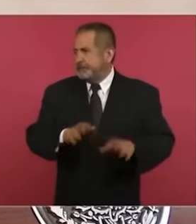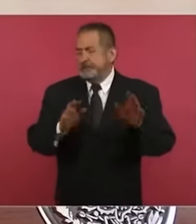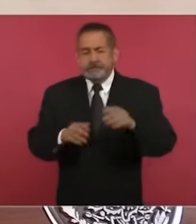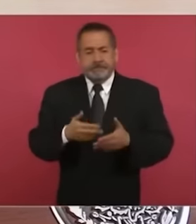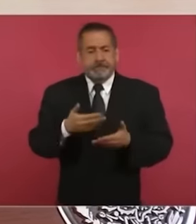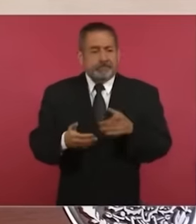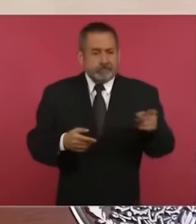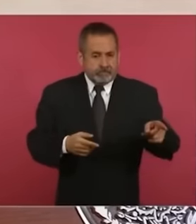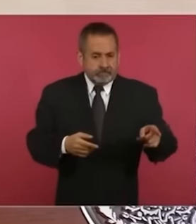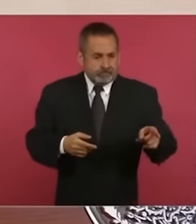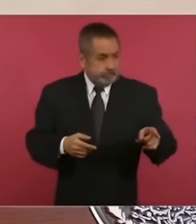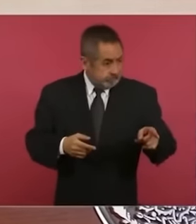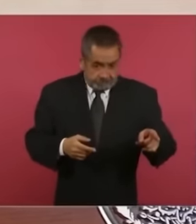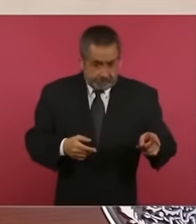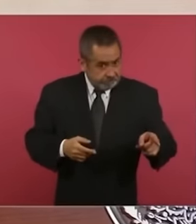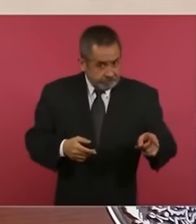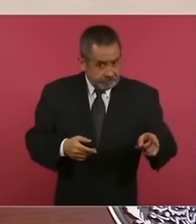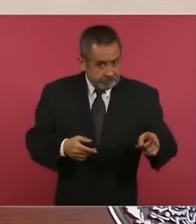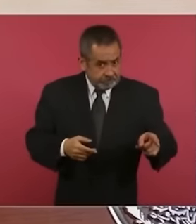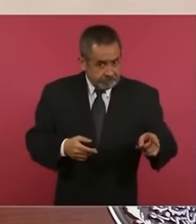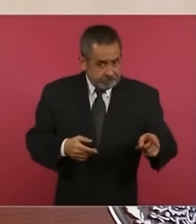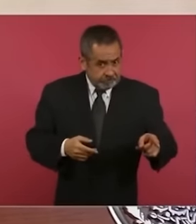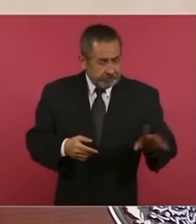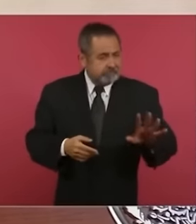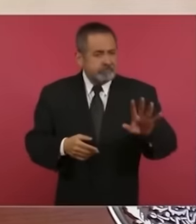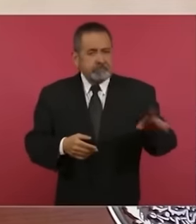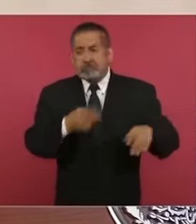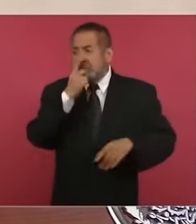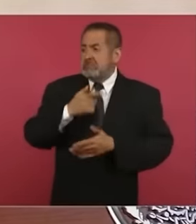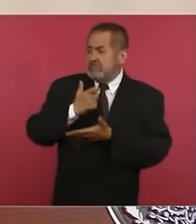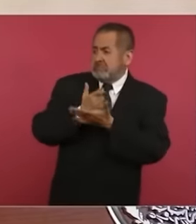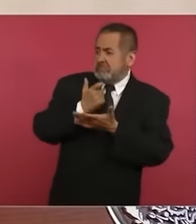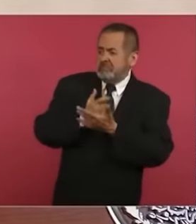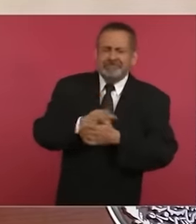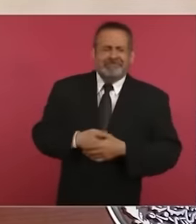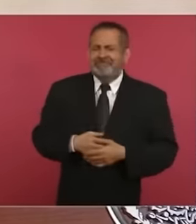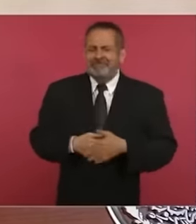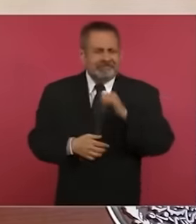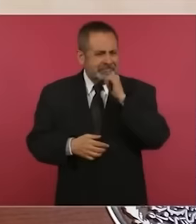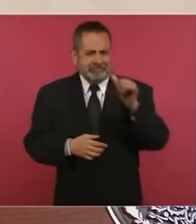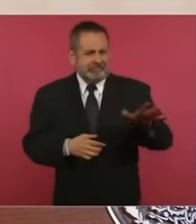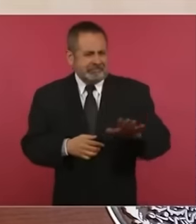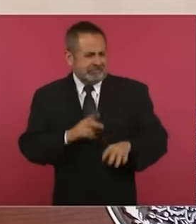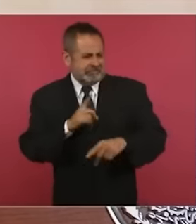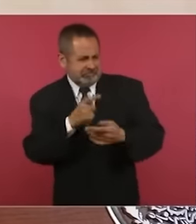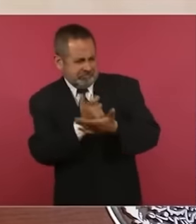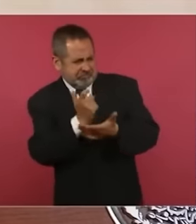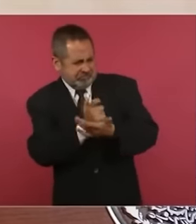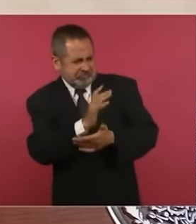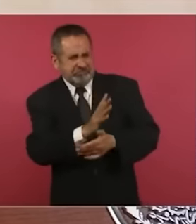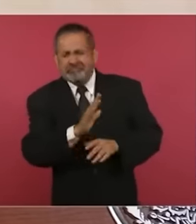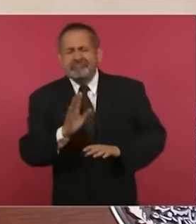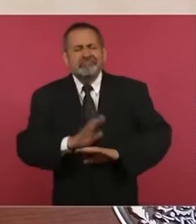dan a conocer de que están siendo amenazados. Nada, no es ninguna amenaza.